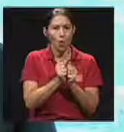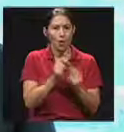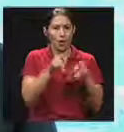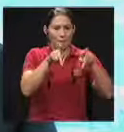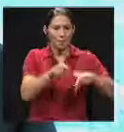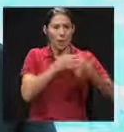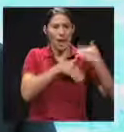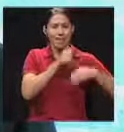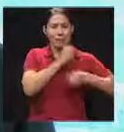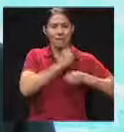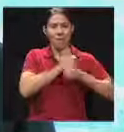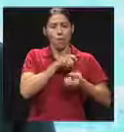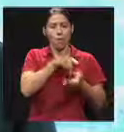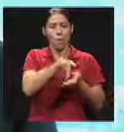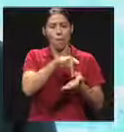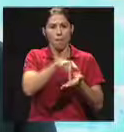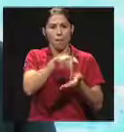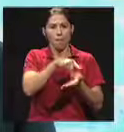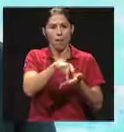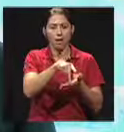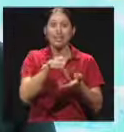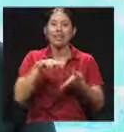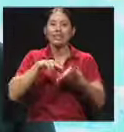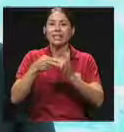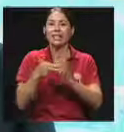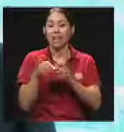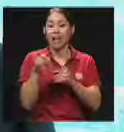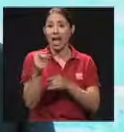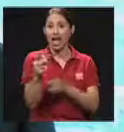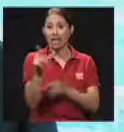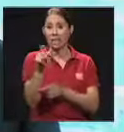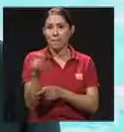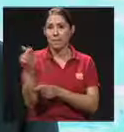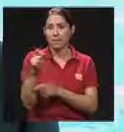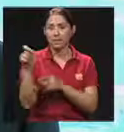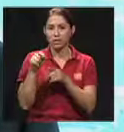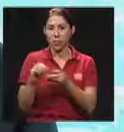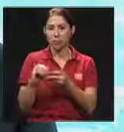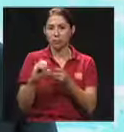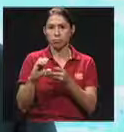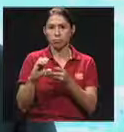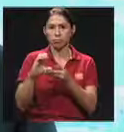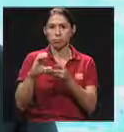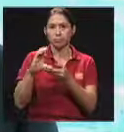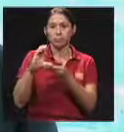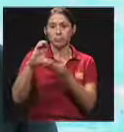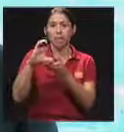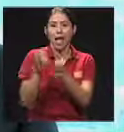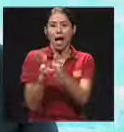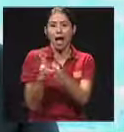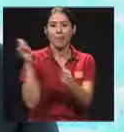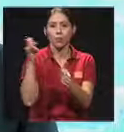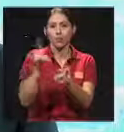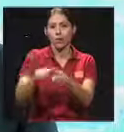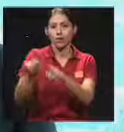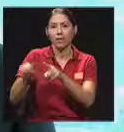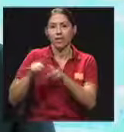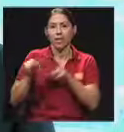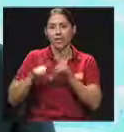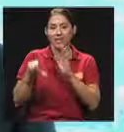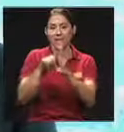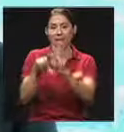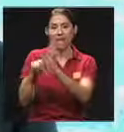pensión se formó por aprovechar diferentes portillos que establecían leyes y no porque una persona